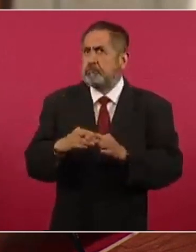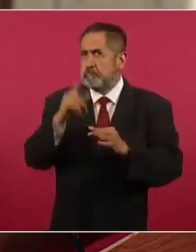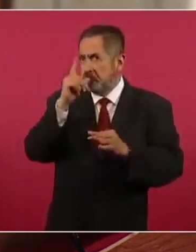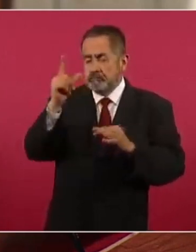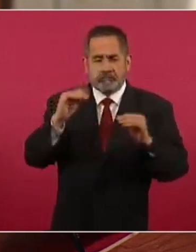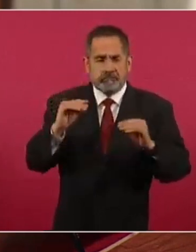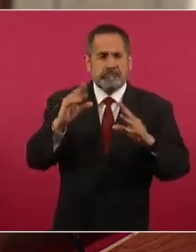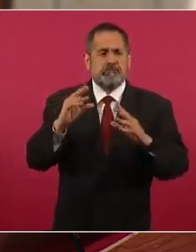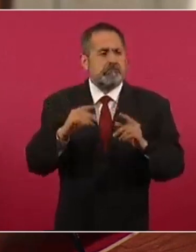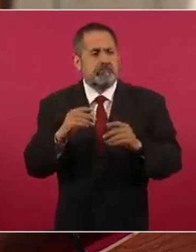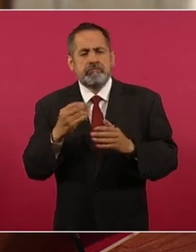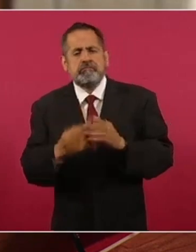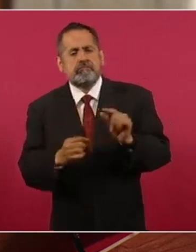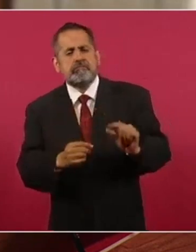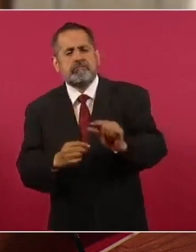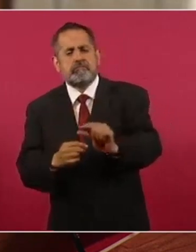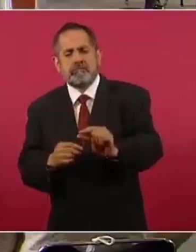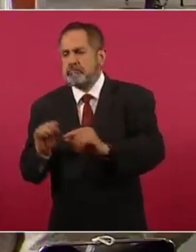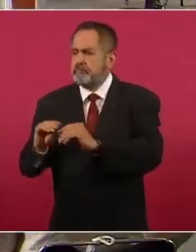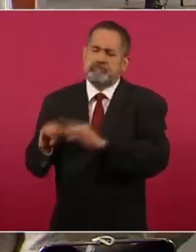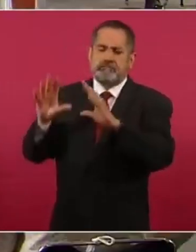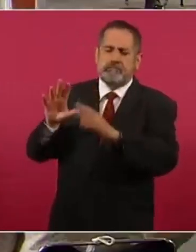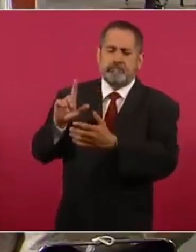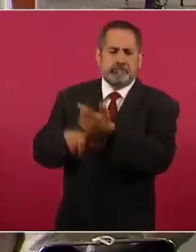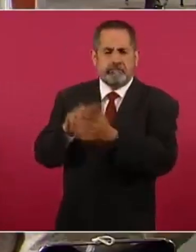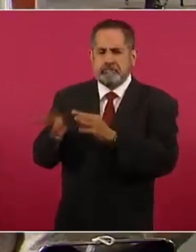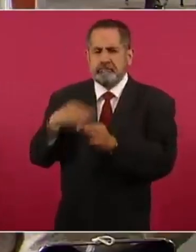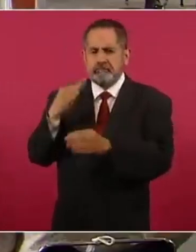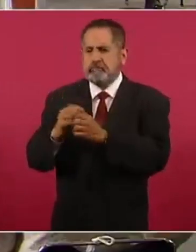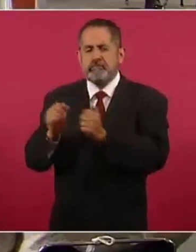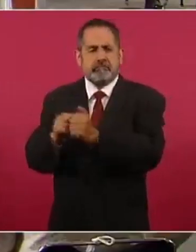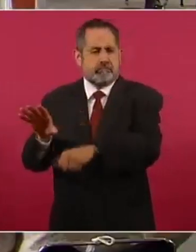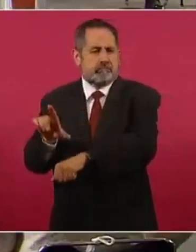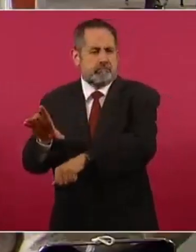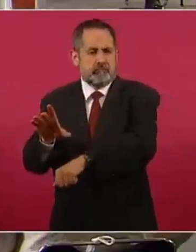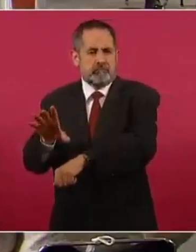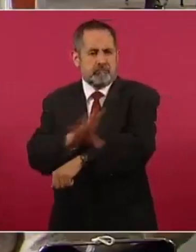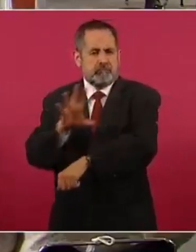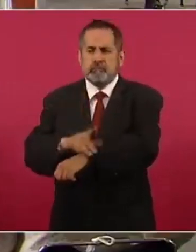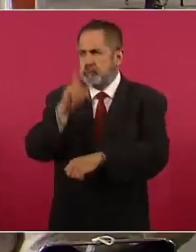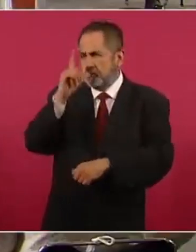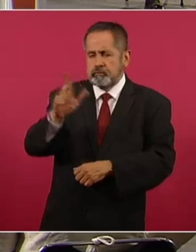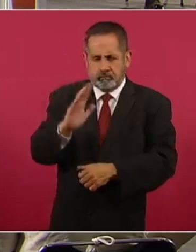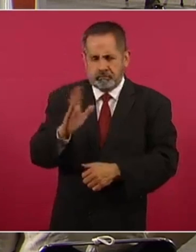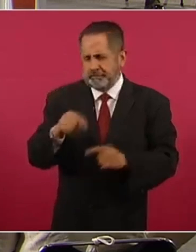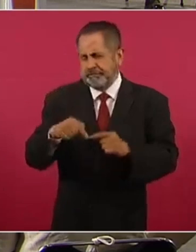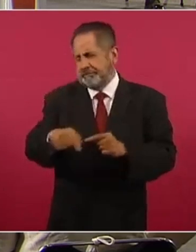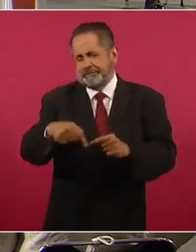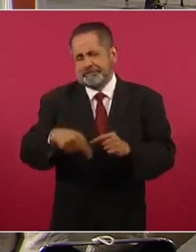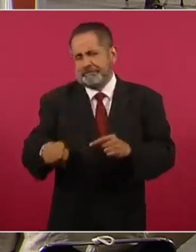muy poco el número de viviendas sin el servicio eléctrico porque ya están